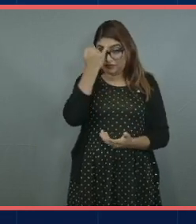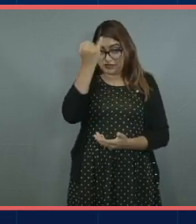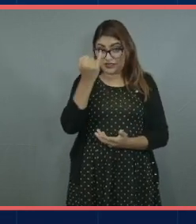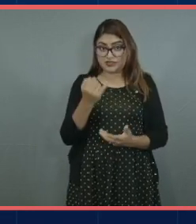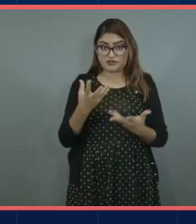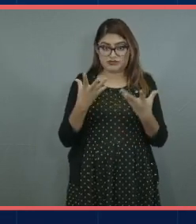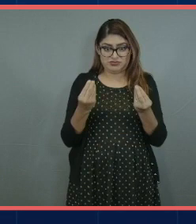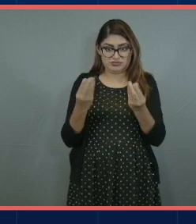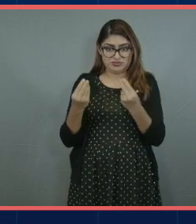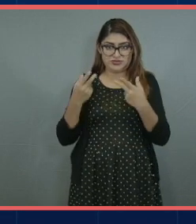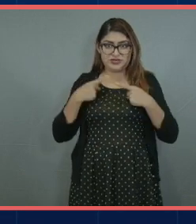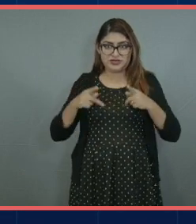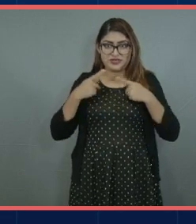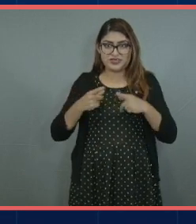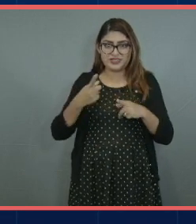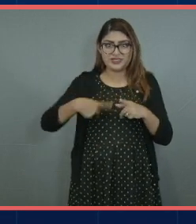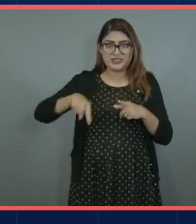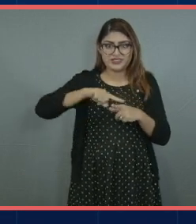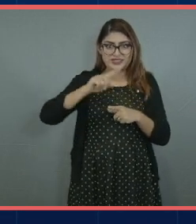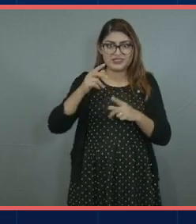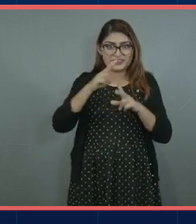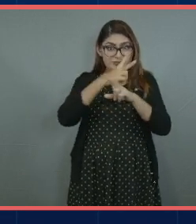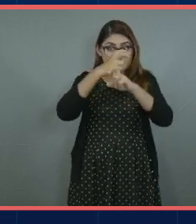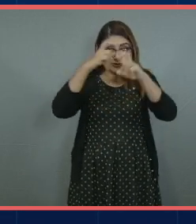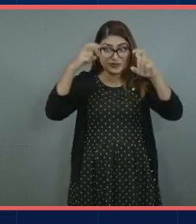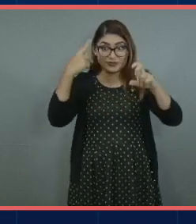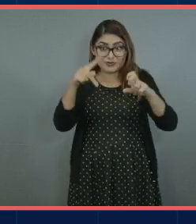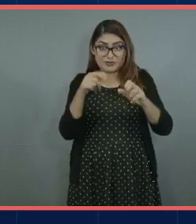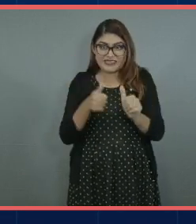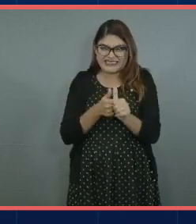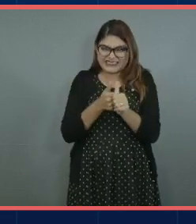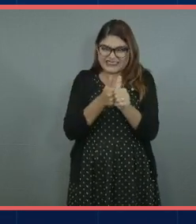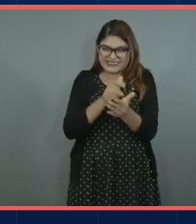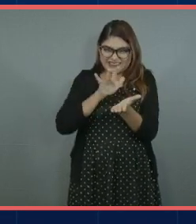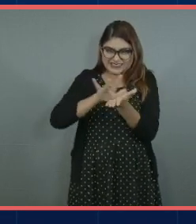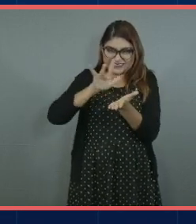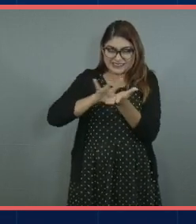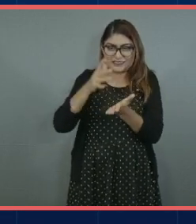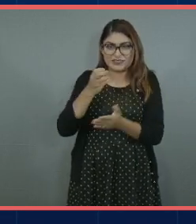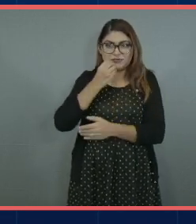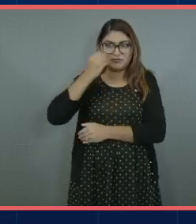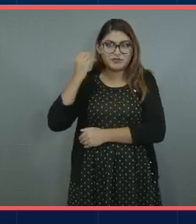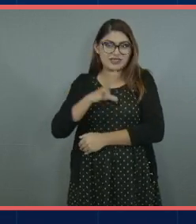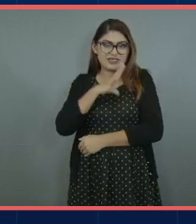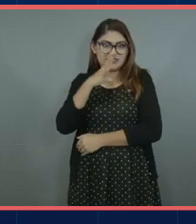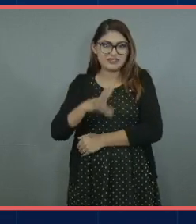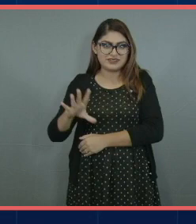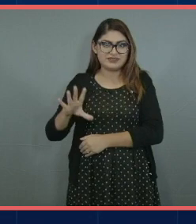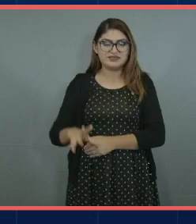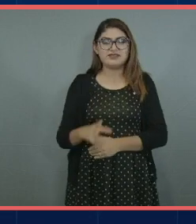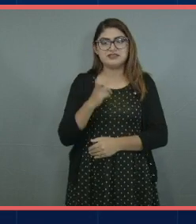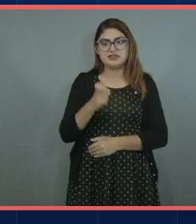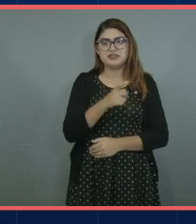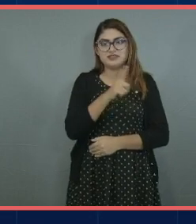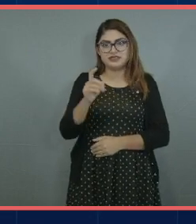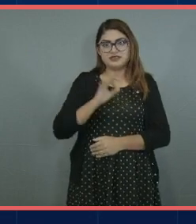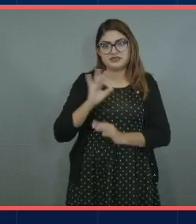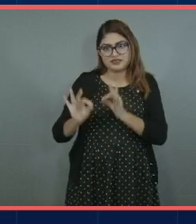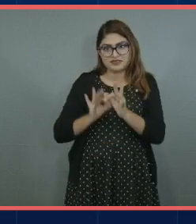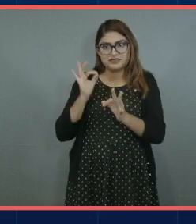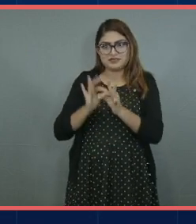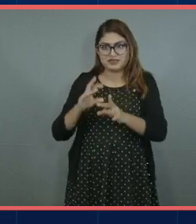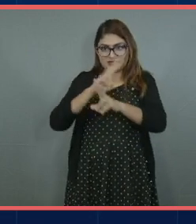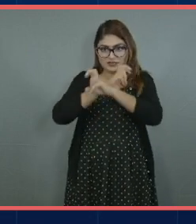cumplan sus sueños pues no manches o sea se vuelve se vuelve algo algo increíble aprovechenlo cumplan cumplan esos sueños